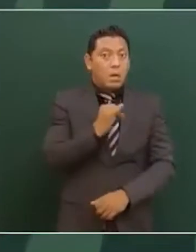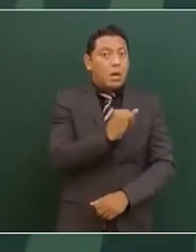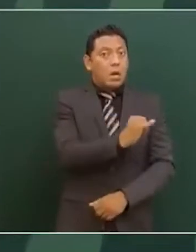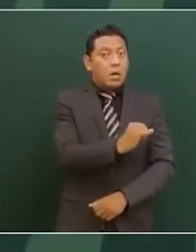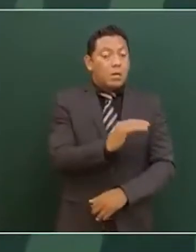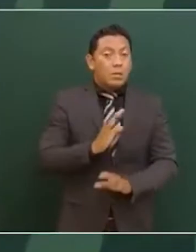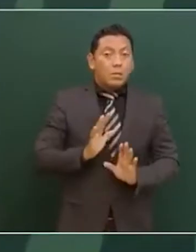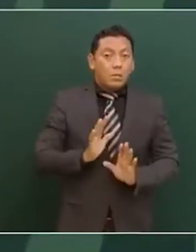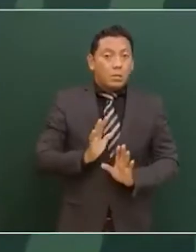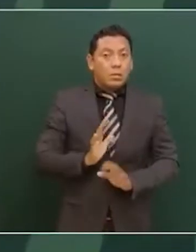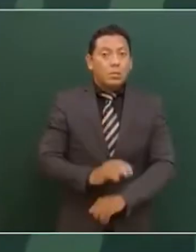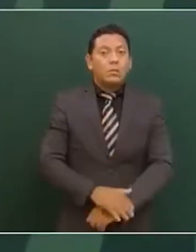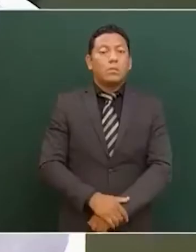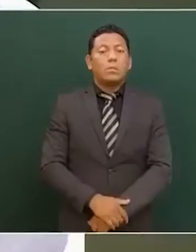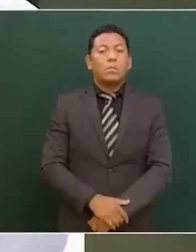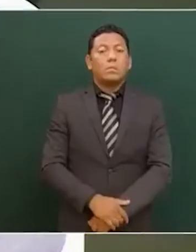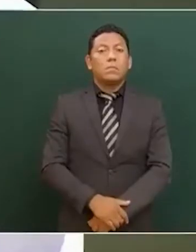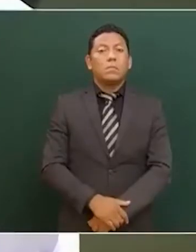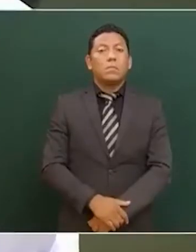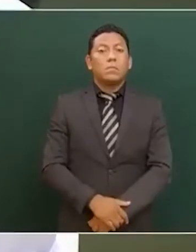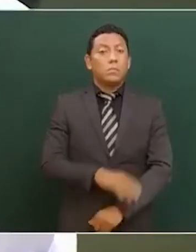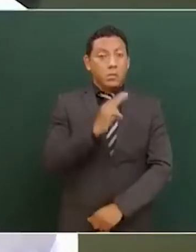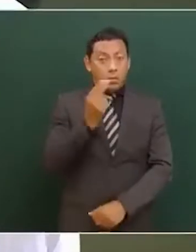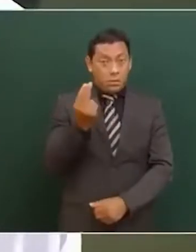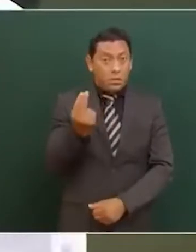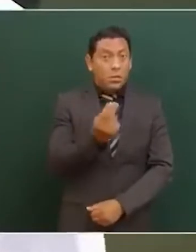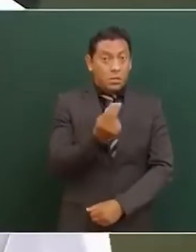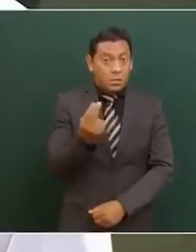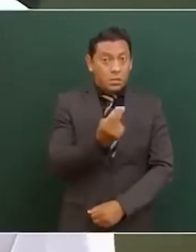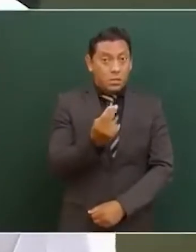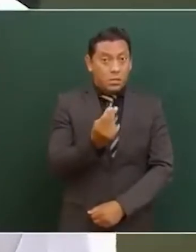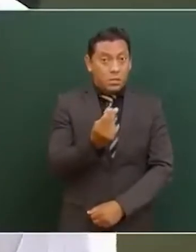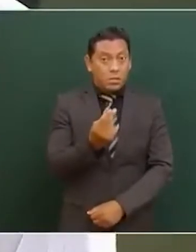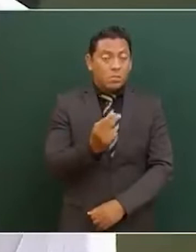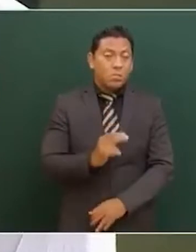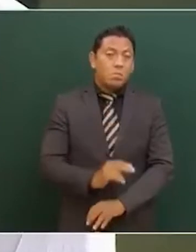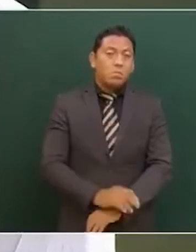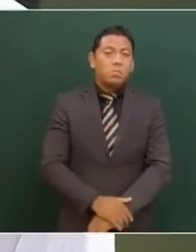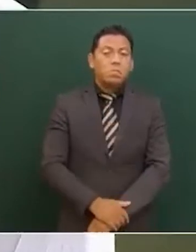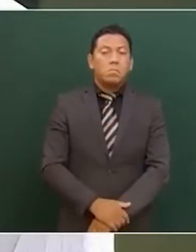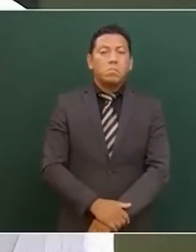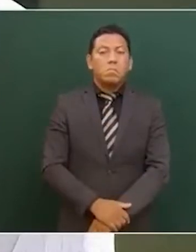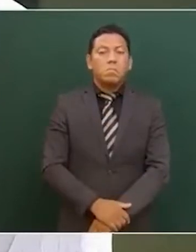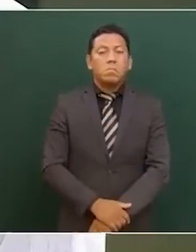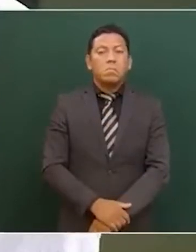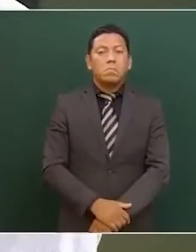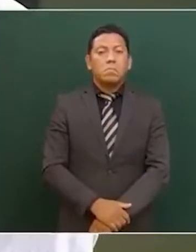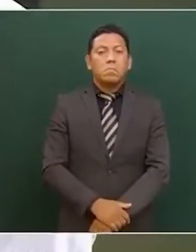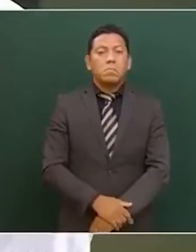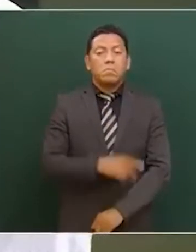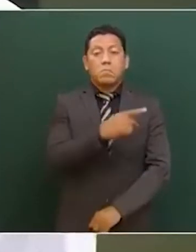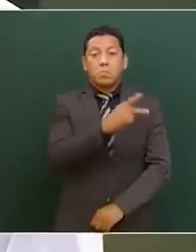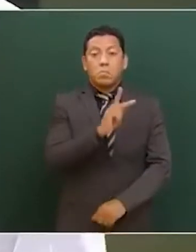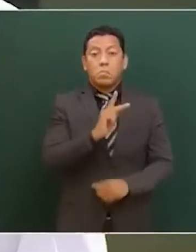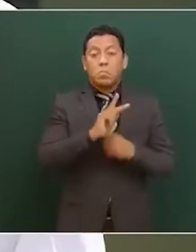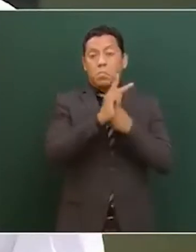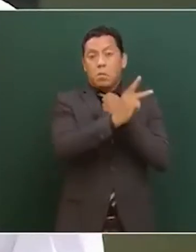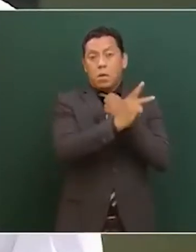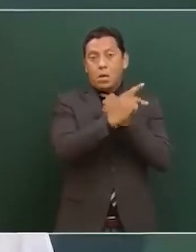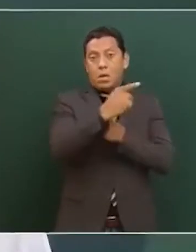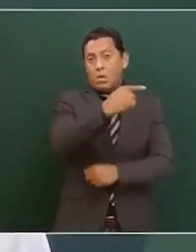necesario y su pueblo